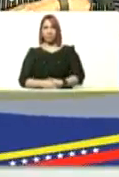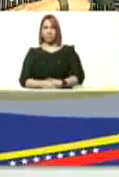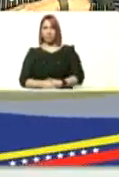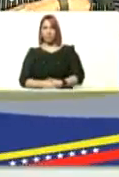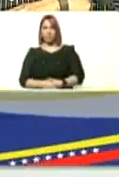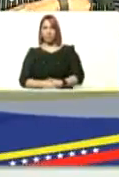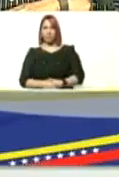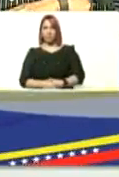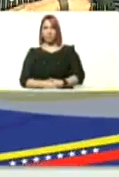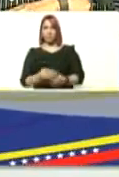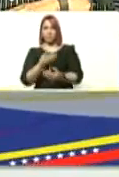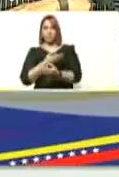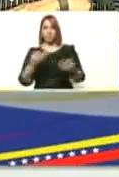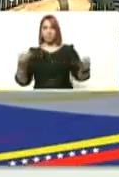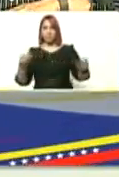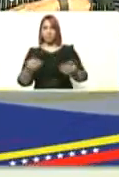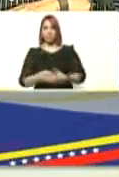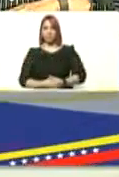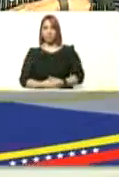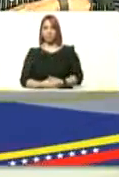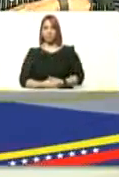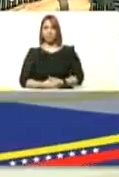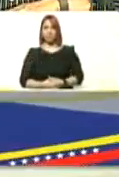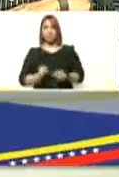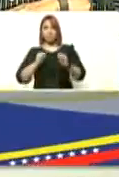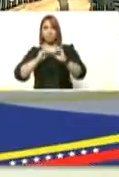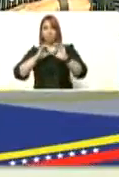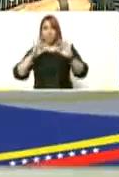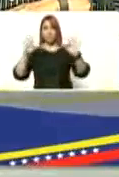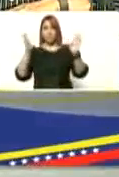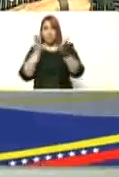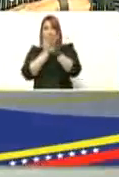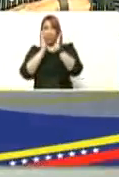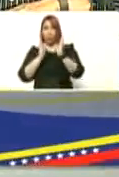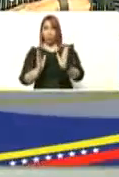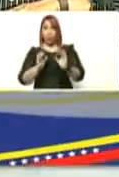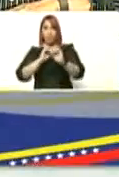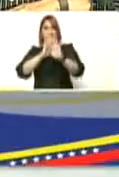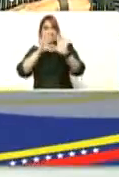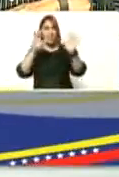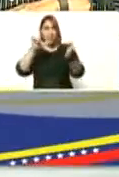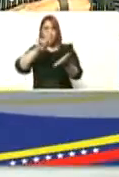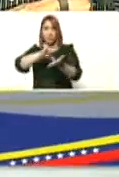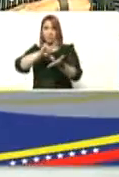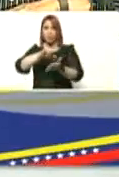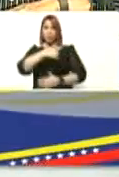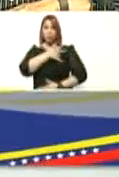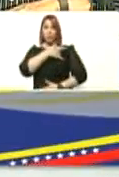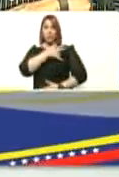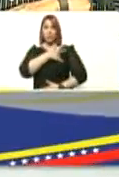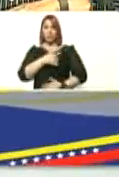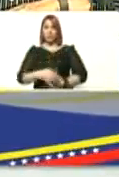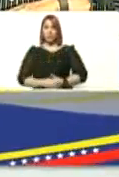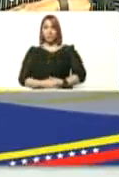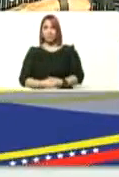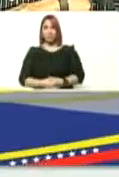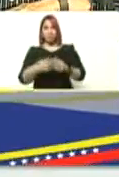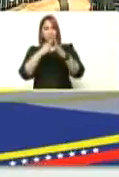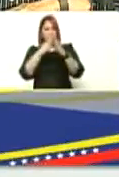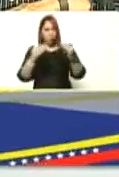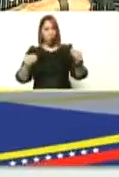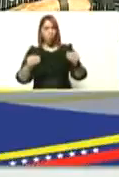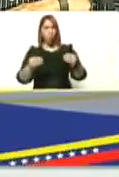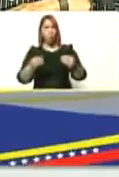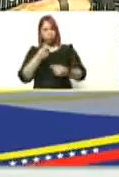éxito que brillen las escuelas que brillen los liceos que brillen las universidades que todo se